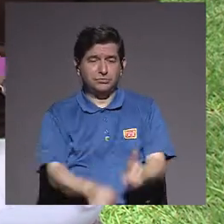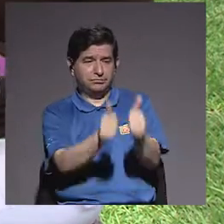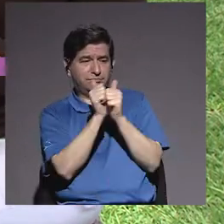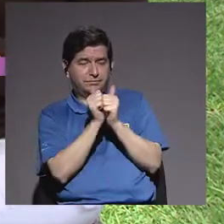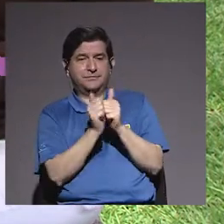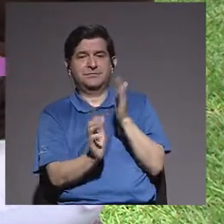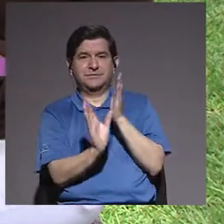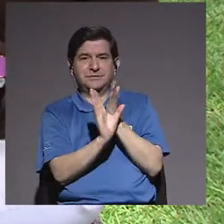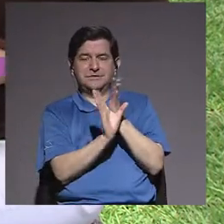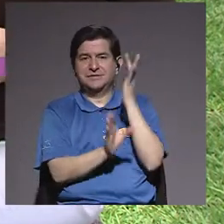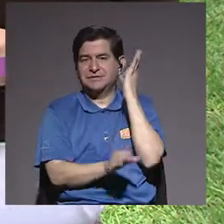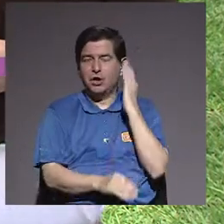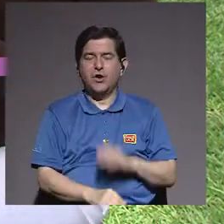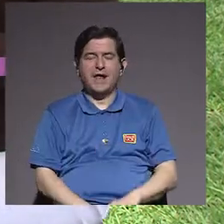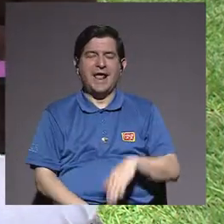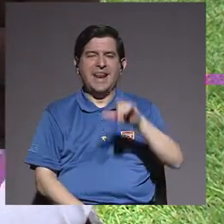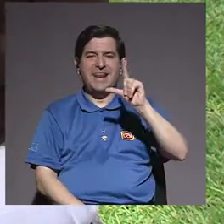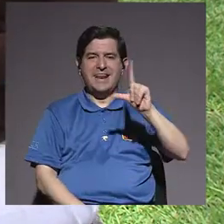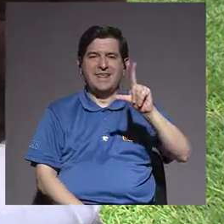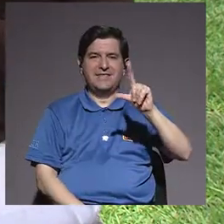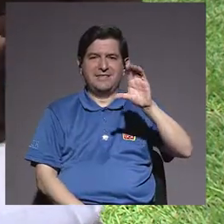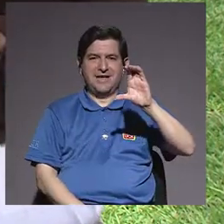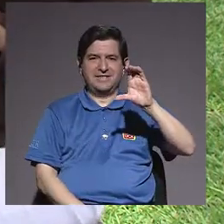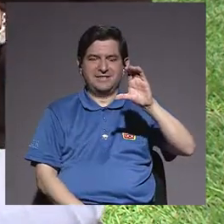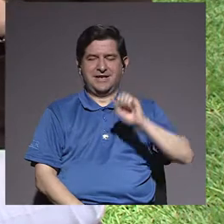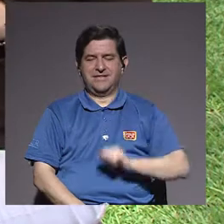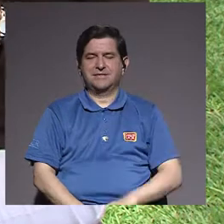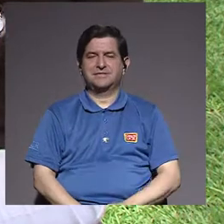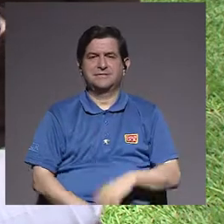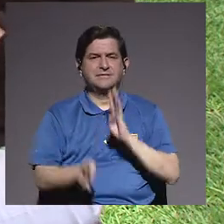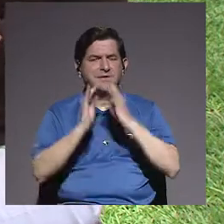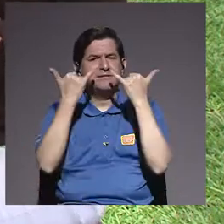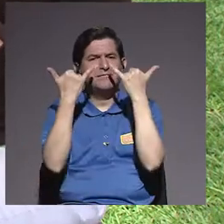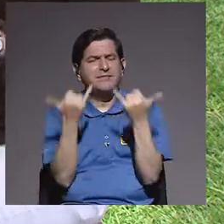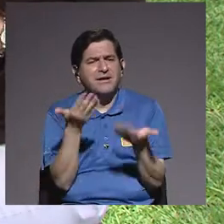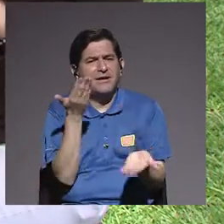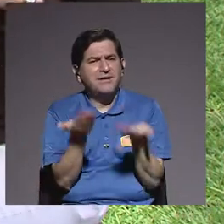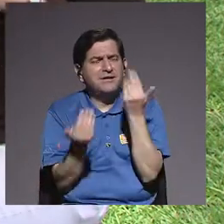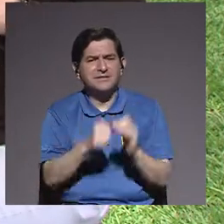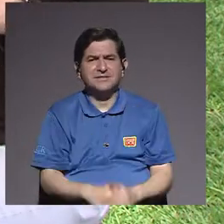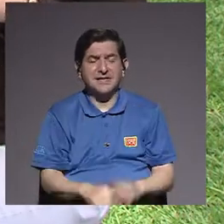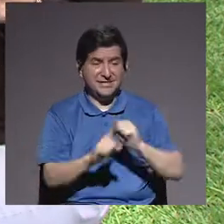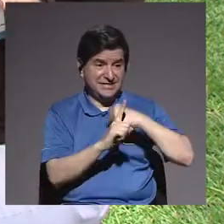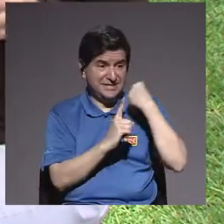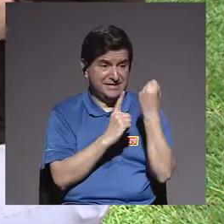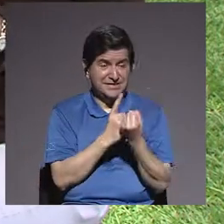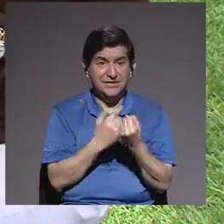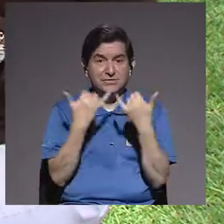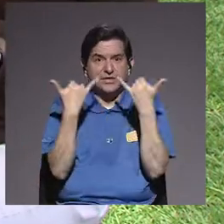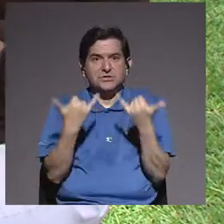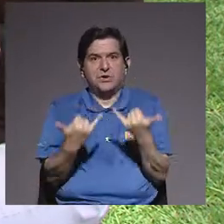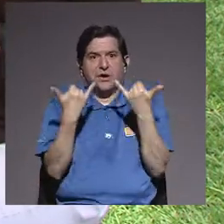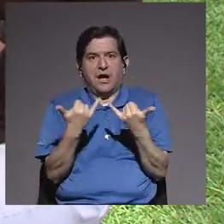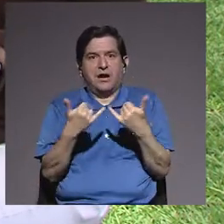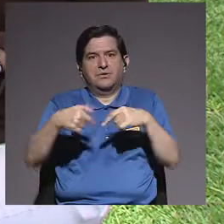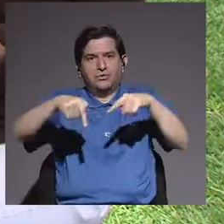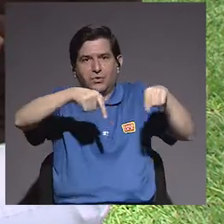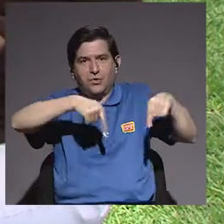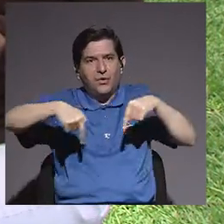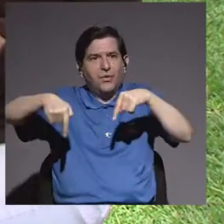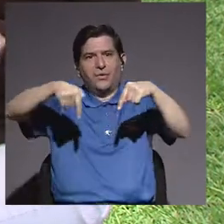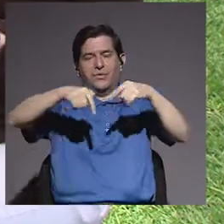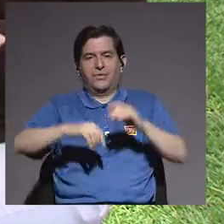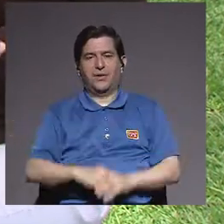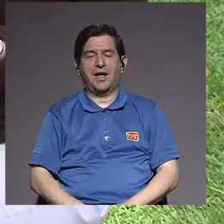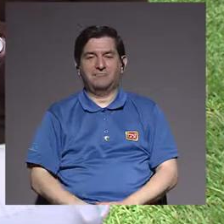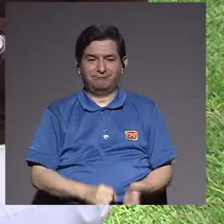acompaña la psicóloga Lidia Certas. Hablemos un poquito, tal vez, bueno, las circunstancias en que estamos grabando ahora, ¿verdad? Las